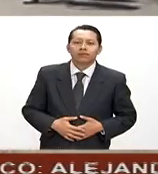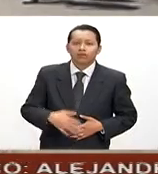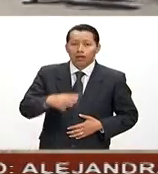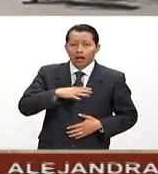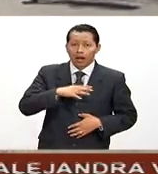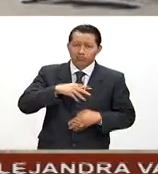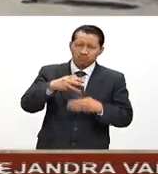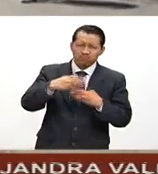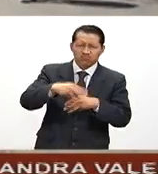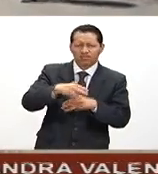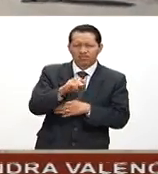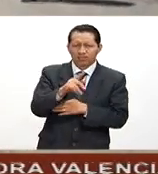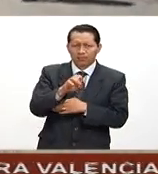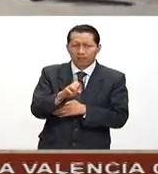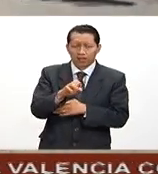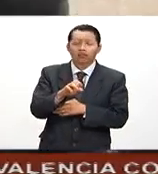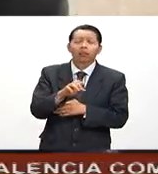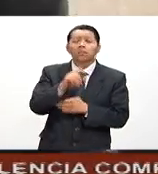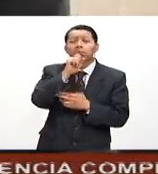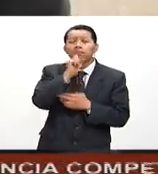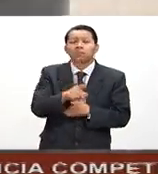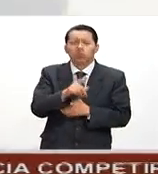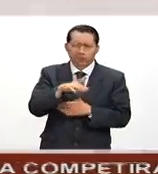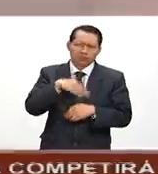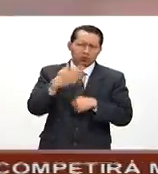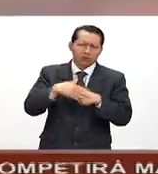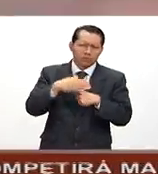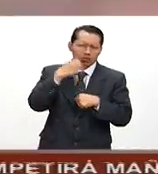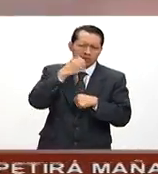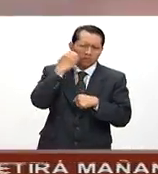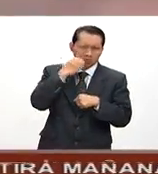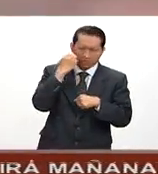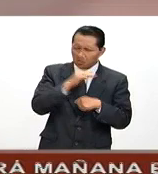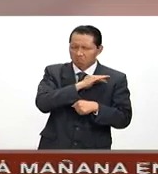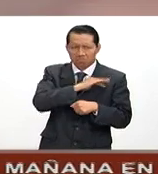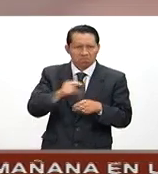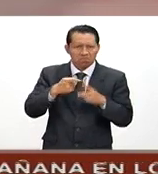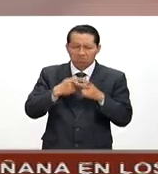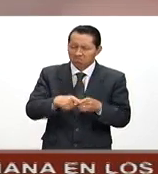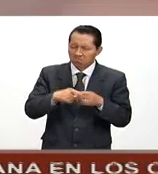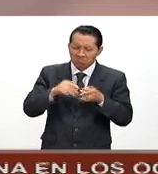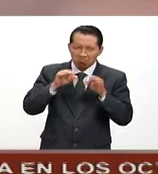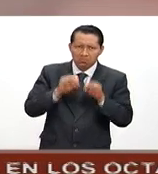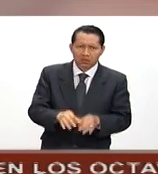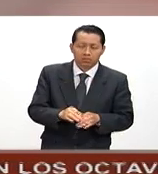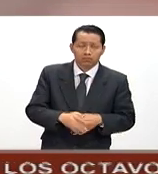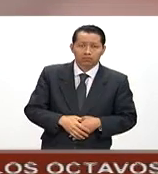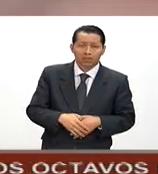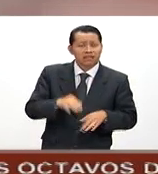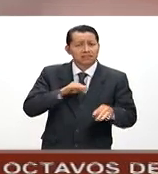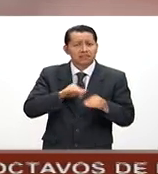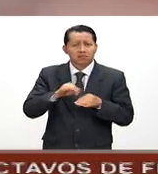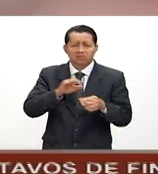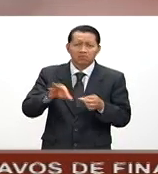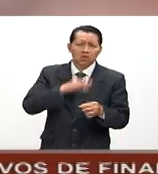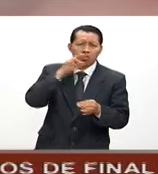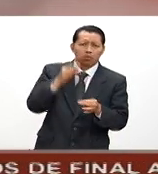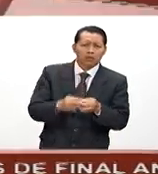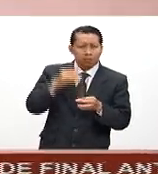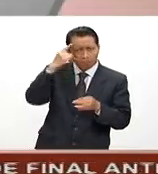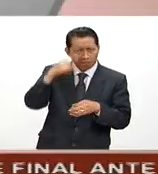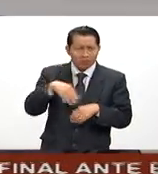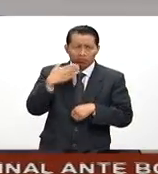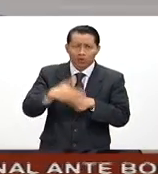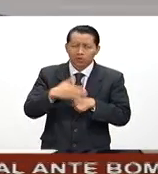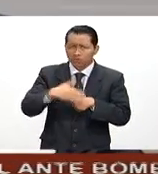Manifestaciones de la CENTE no afectarán el inicio de clases Seguiremos trabajando en estos días para iniciar el ciclo escolar en todo el país el día 22